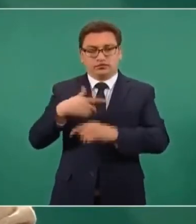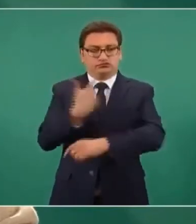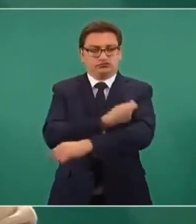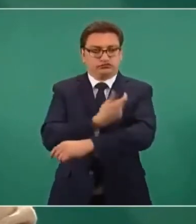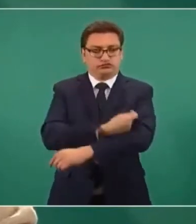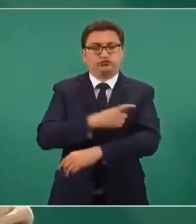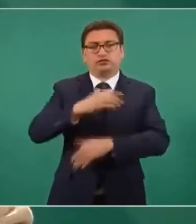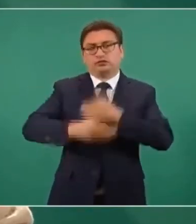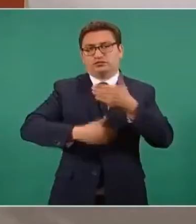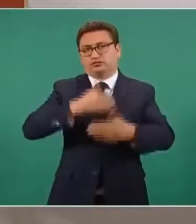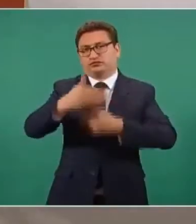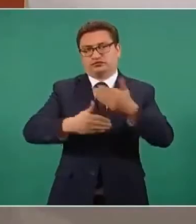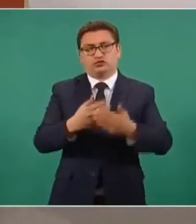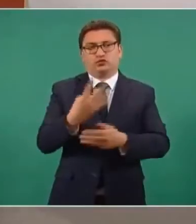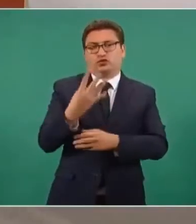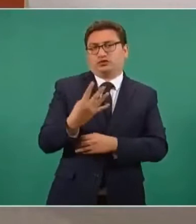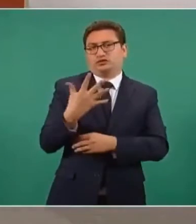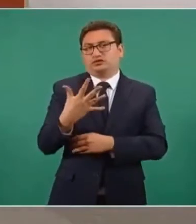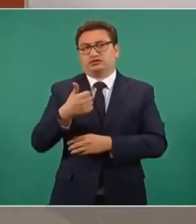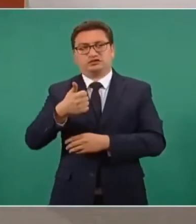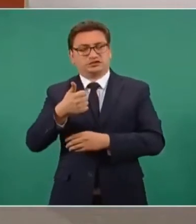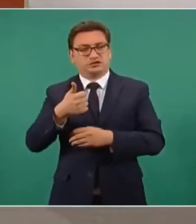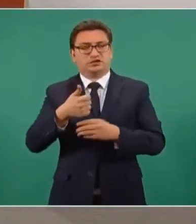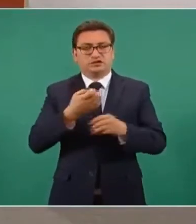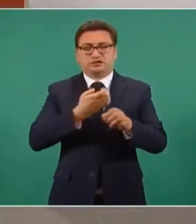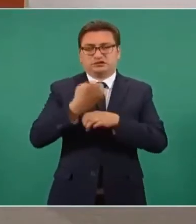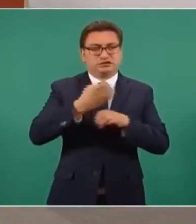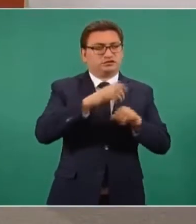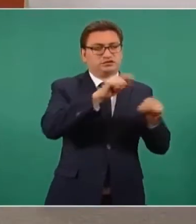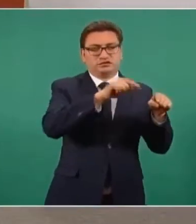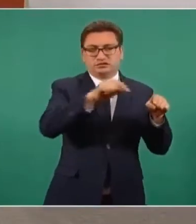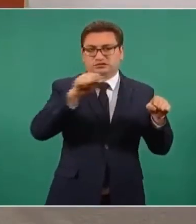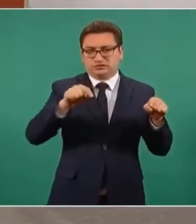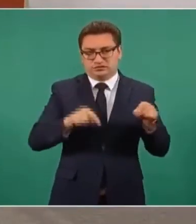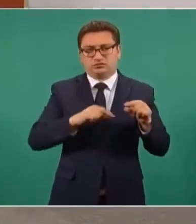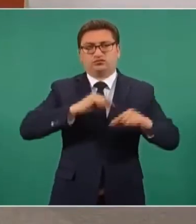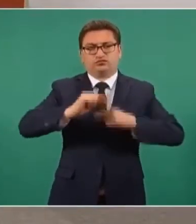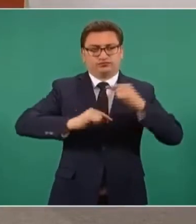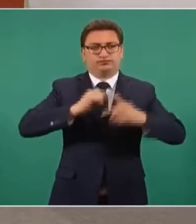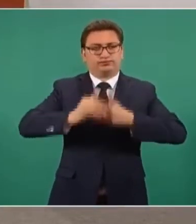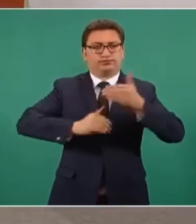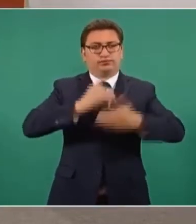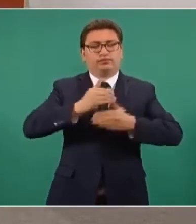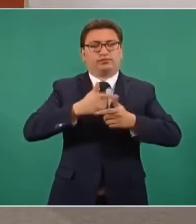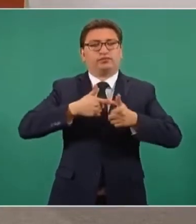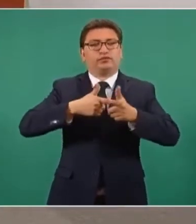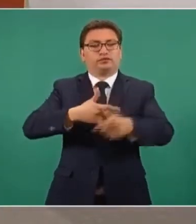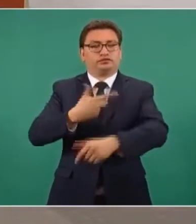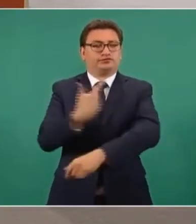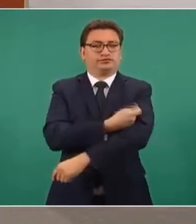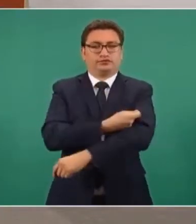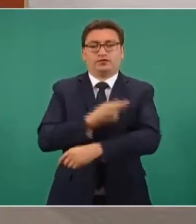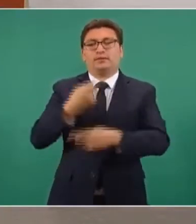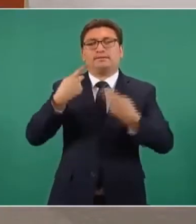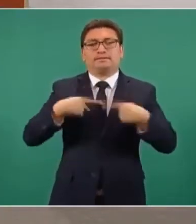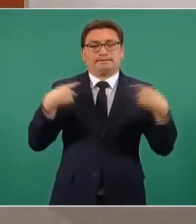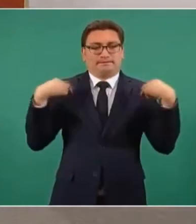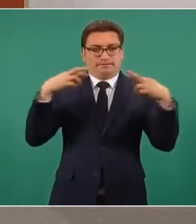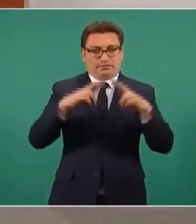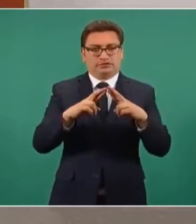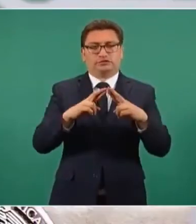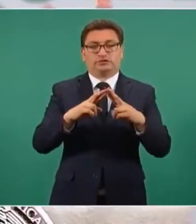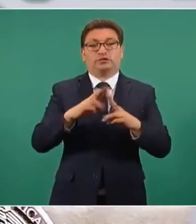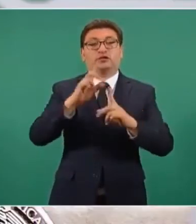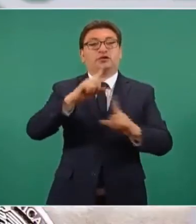luego vamos agregando paquetes de cuatro, cinco, seis entidades federativas que continúan su vacunación en personal educativo. El